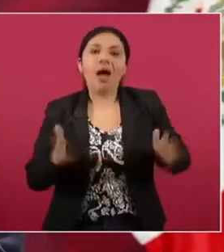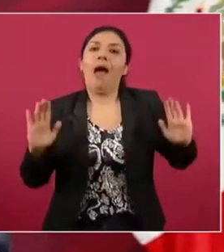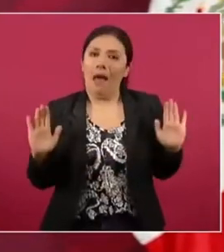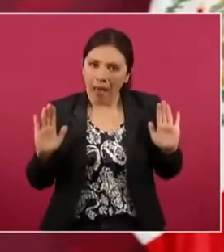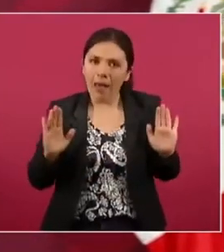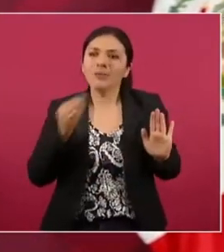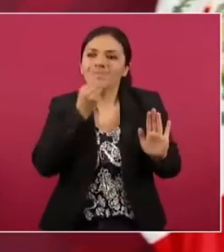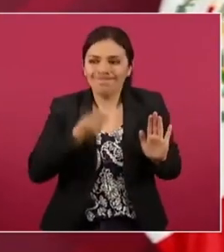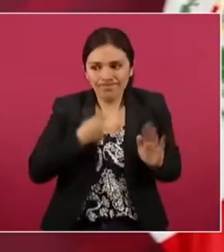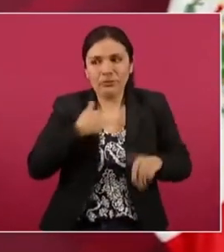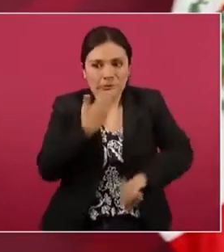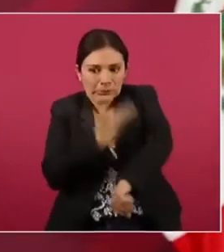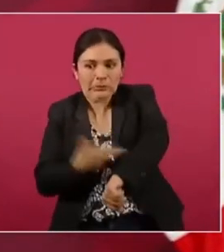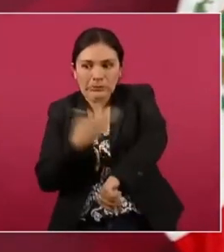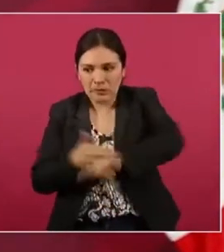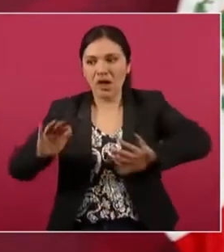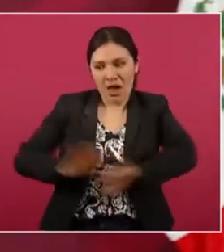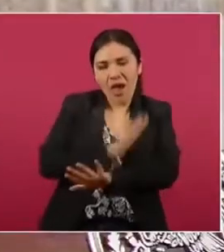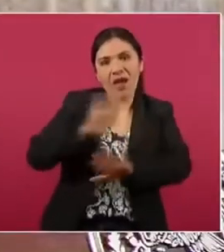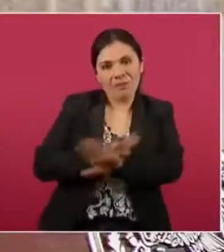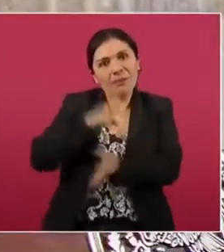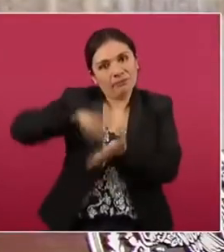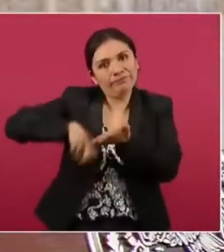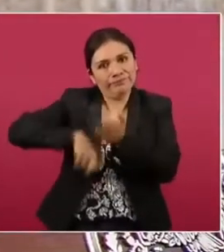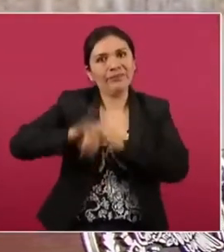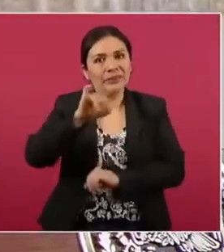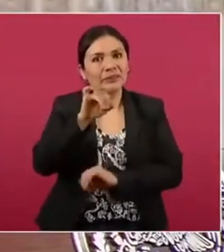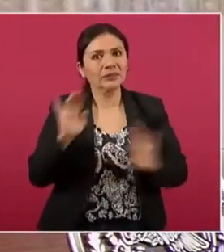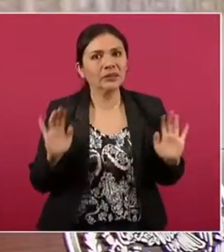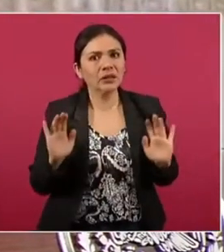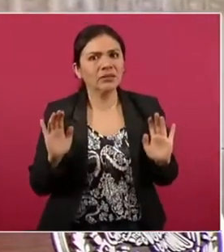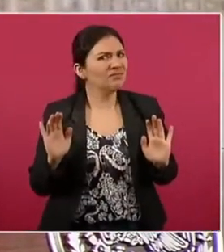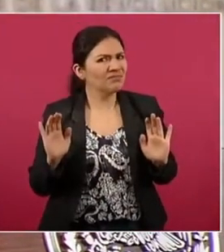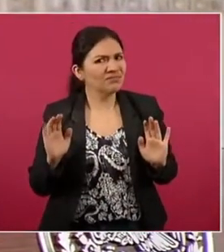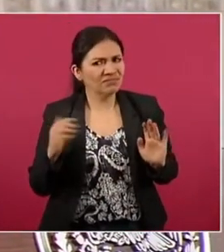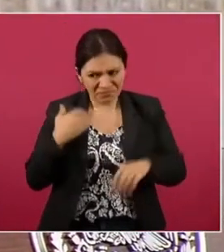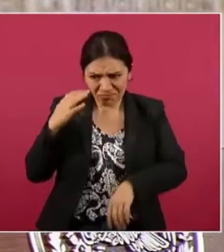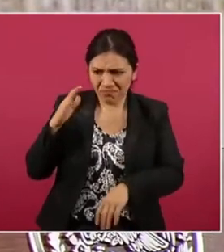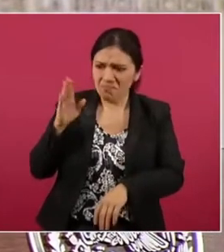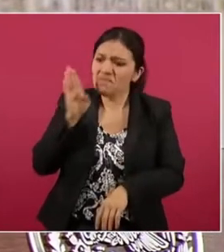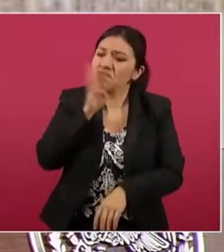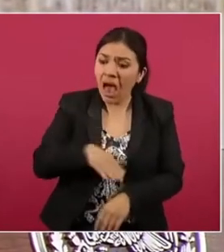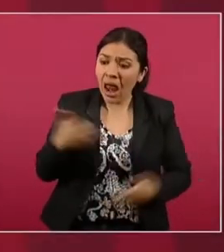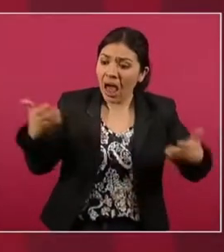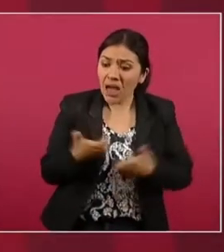cambiamos, no cometemos injusticias.